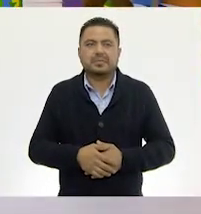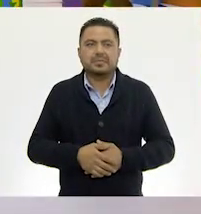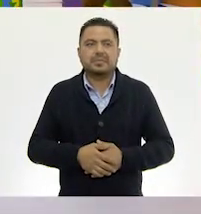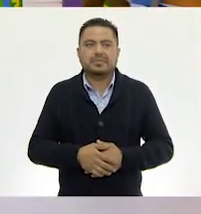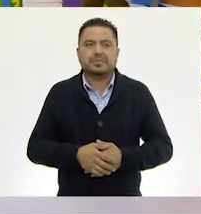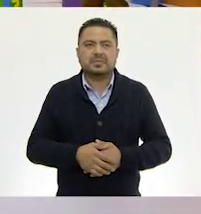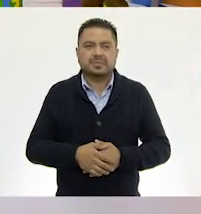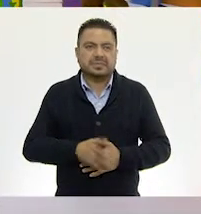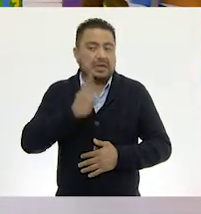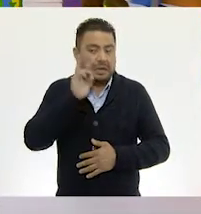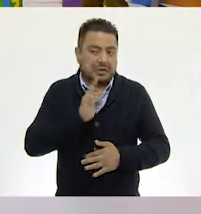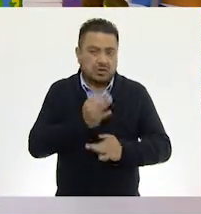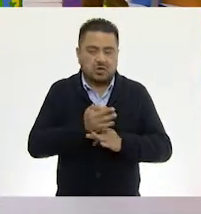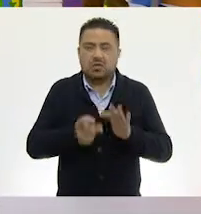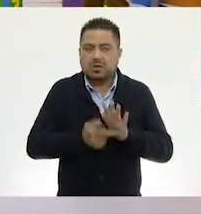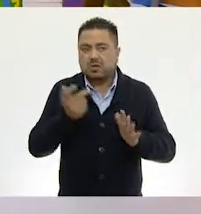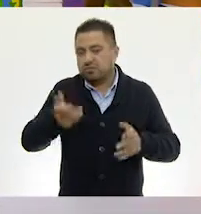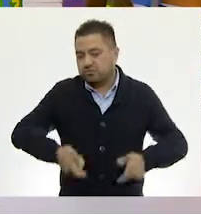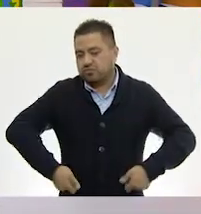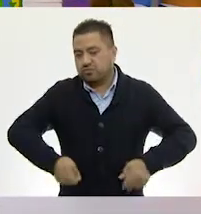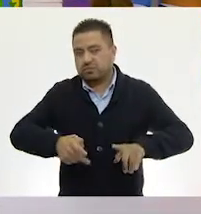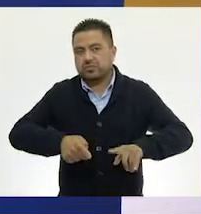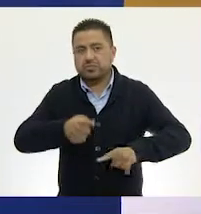a ver. Vamos a ver. Tiro el dado.